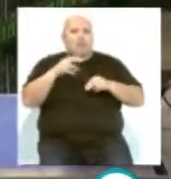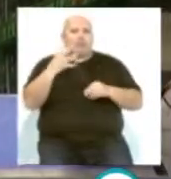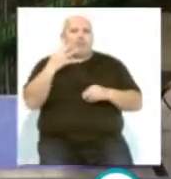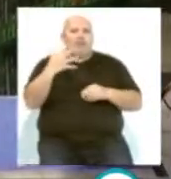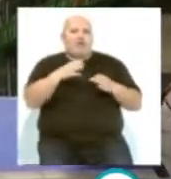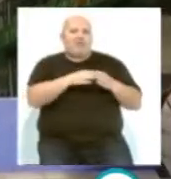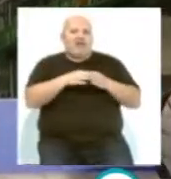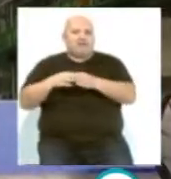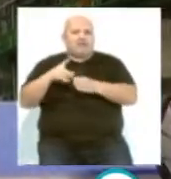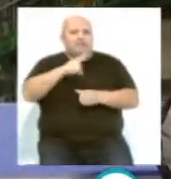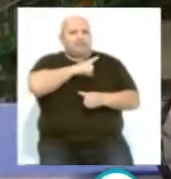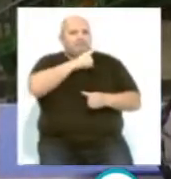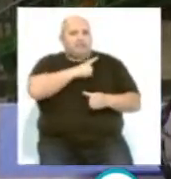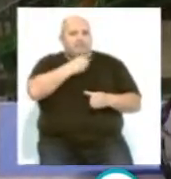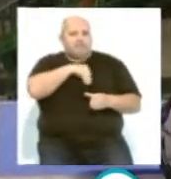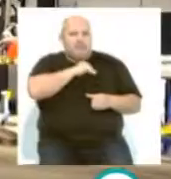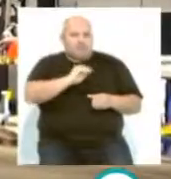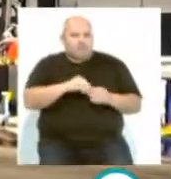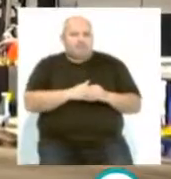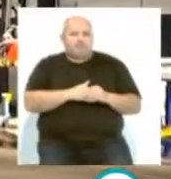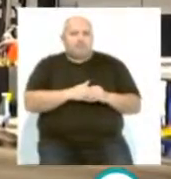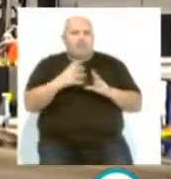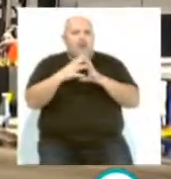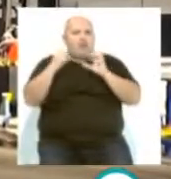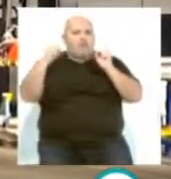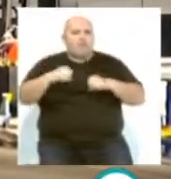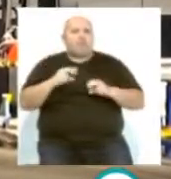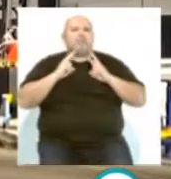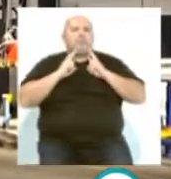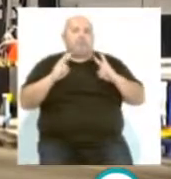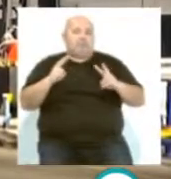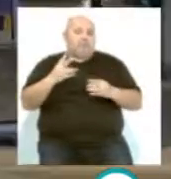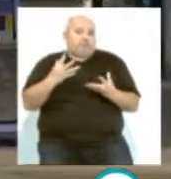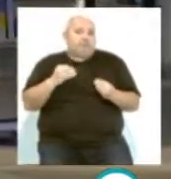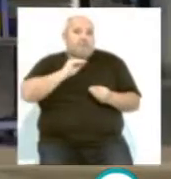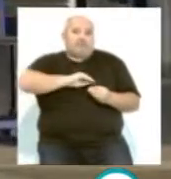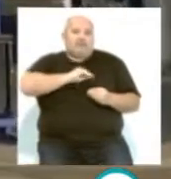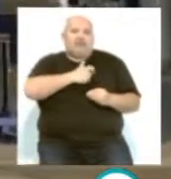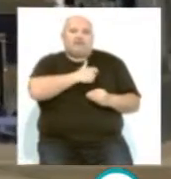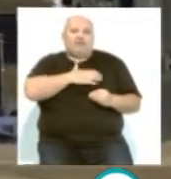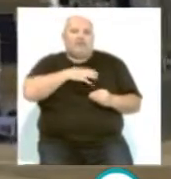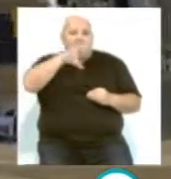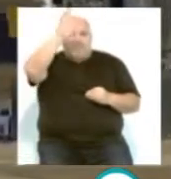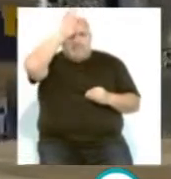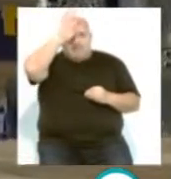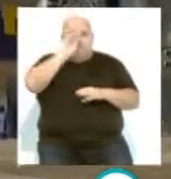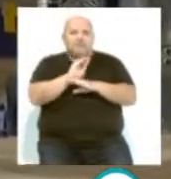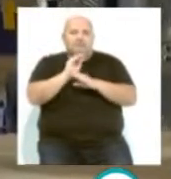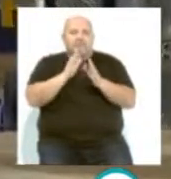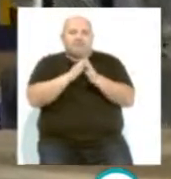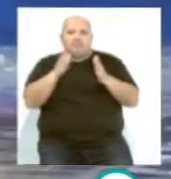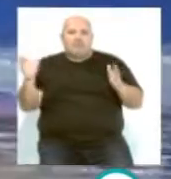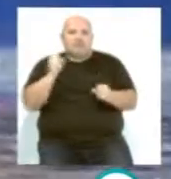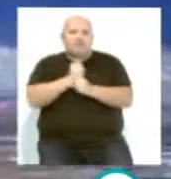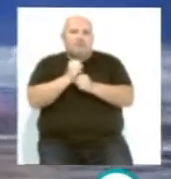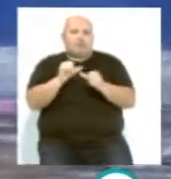cinco fragatas para las Fuerzas Armadas Españolas. Un acuerdo que sí ha beneficiado y mucho a los astilleros de Ferrol que podrán mantener carga estable